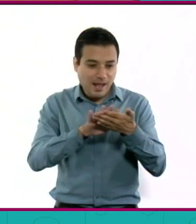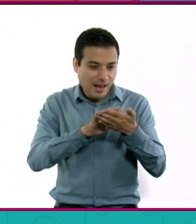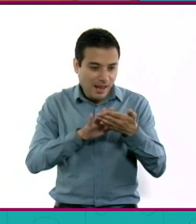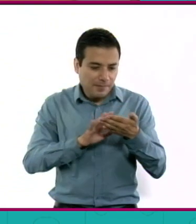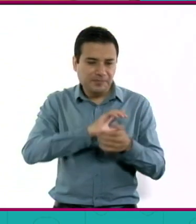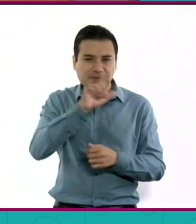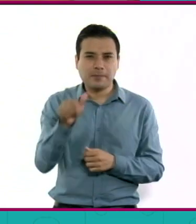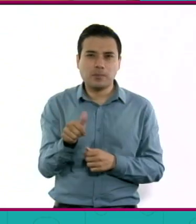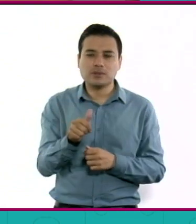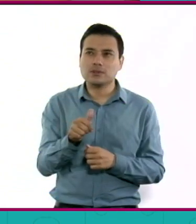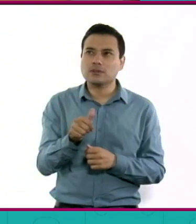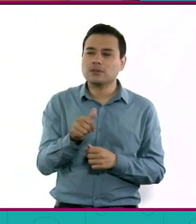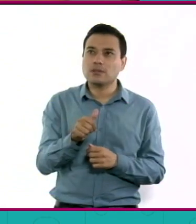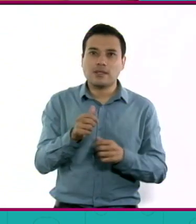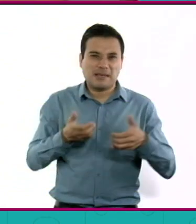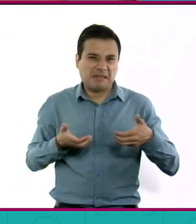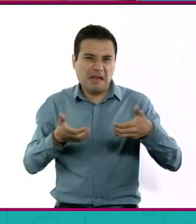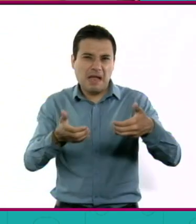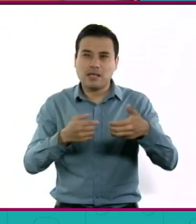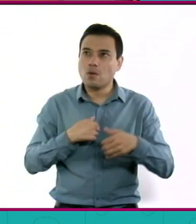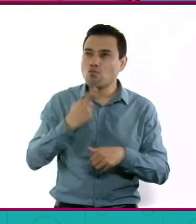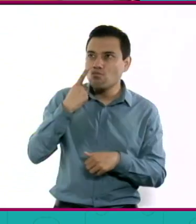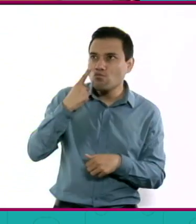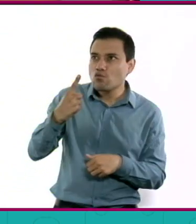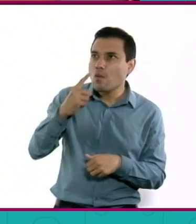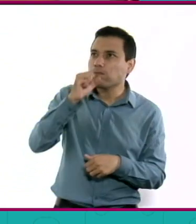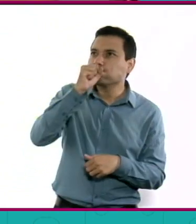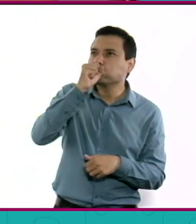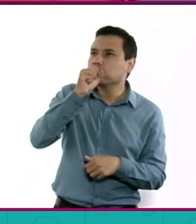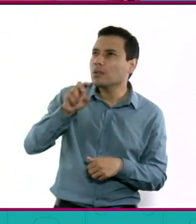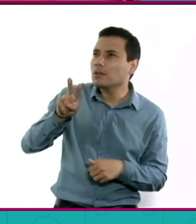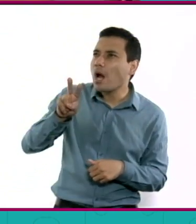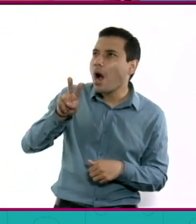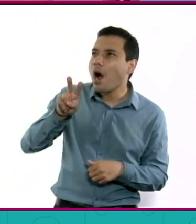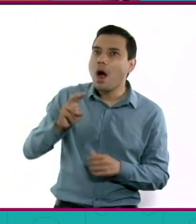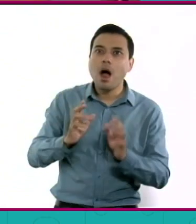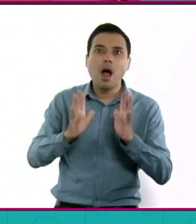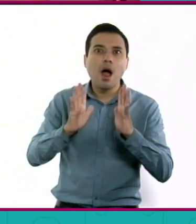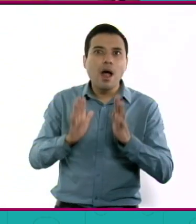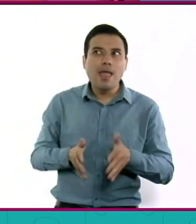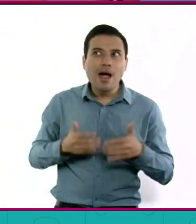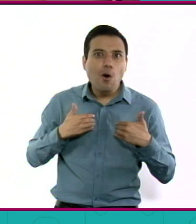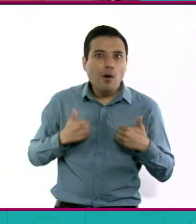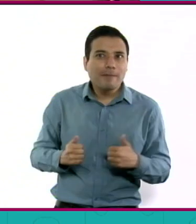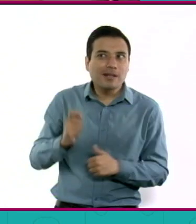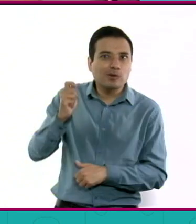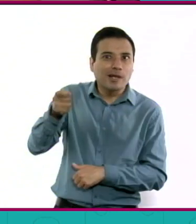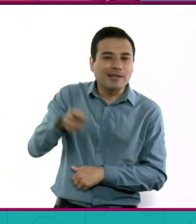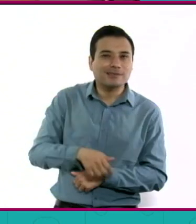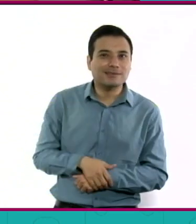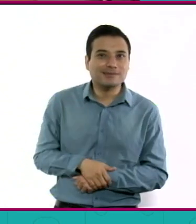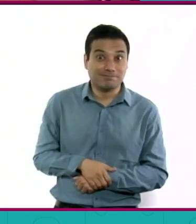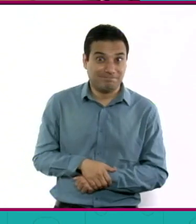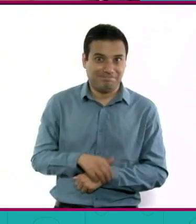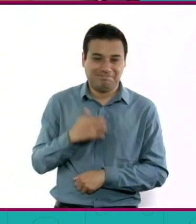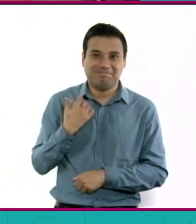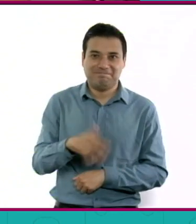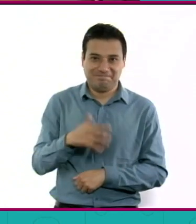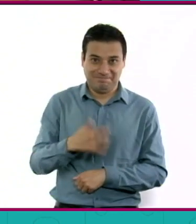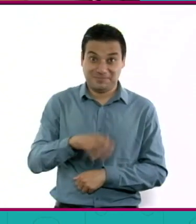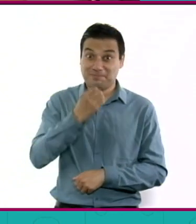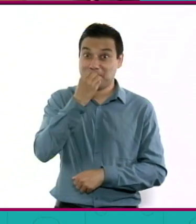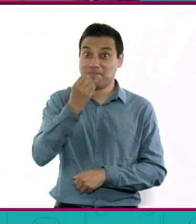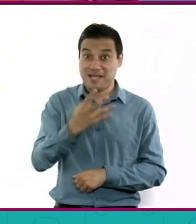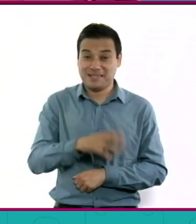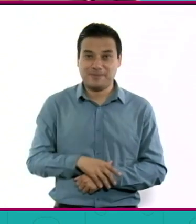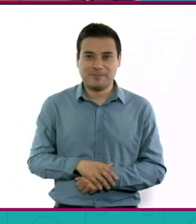de repente se uno cuenta que le entendió al letrero. Es mágico. Estas habilidades se desarrollan en un espacio muy particular como